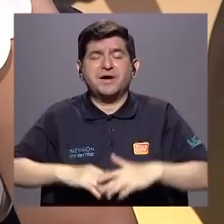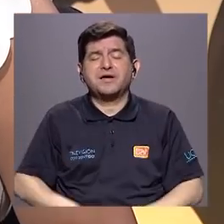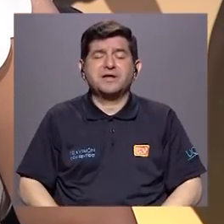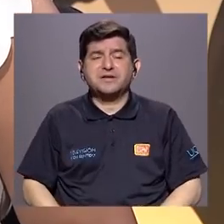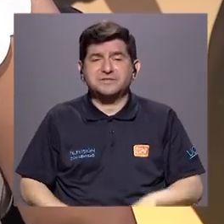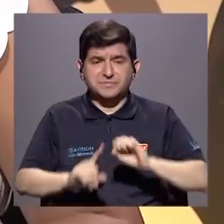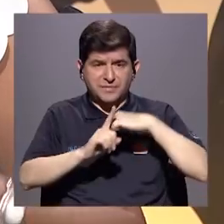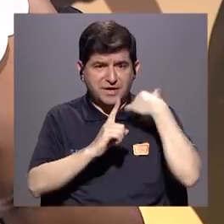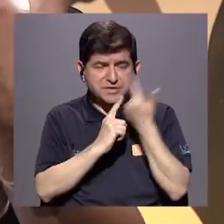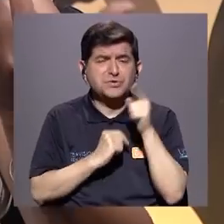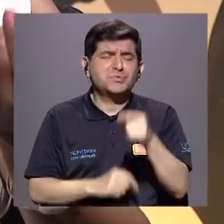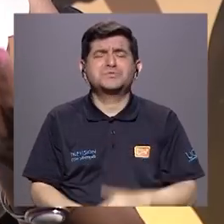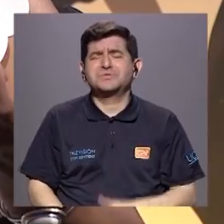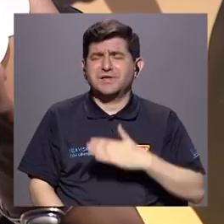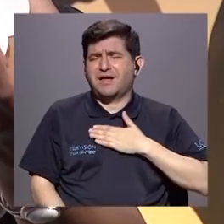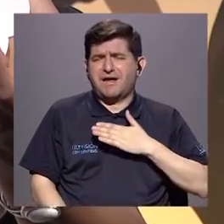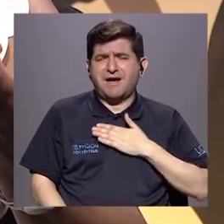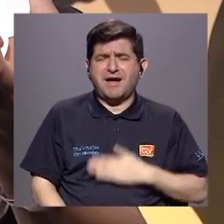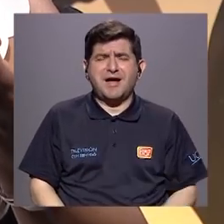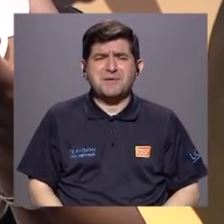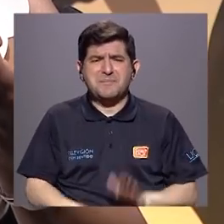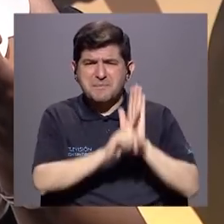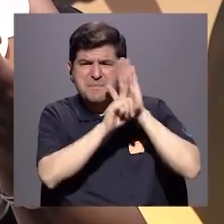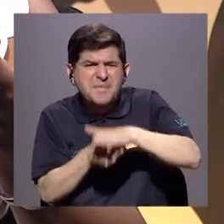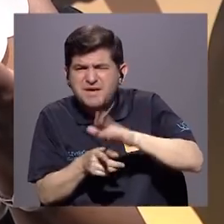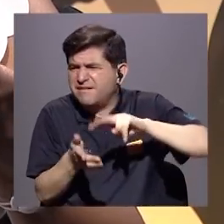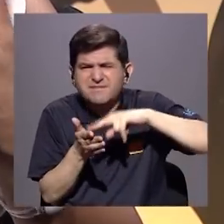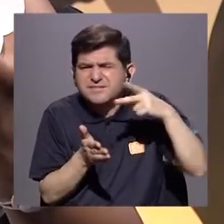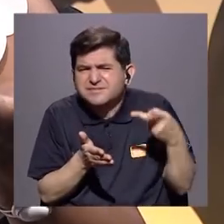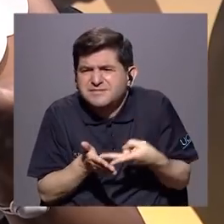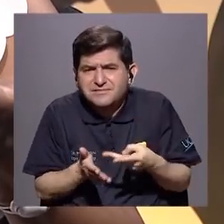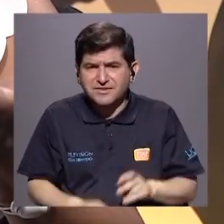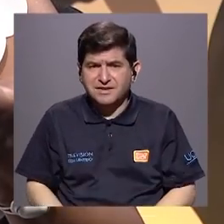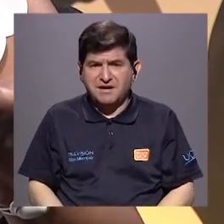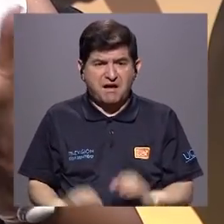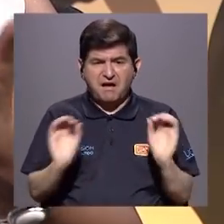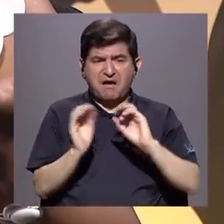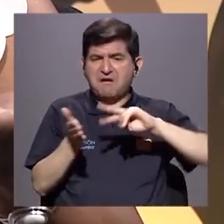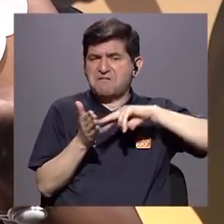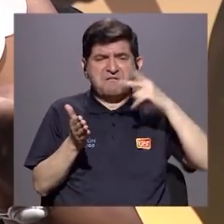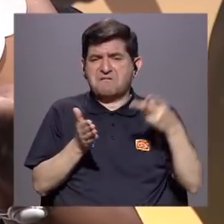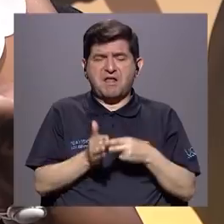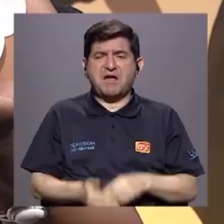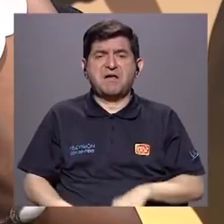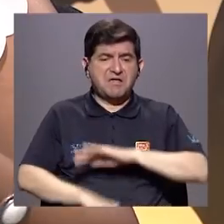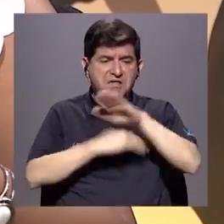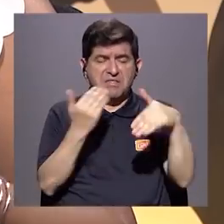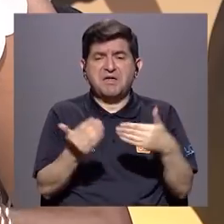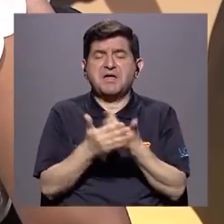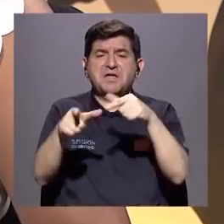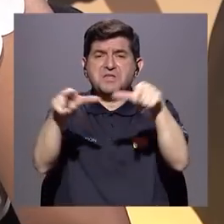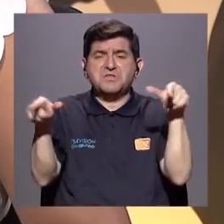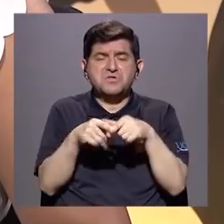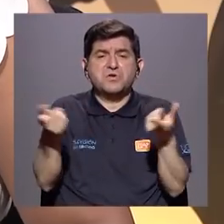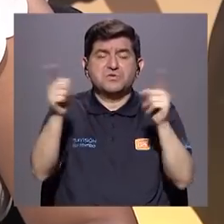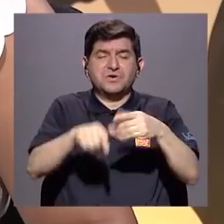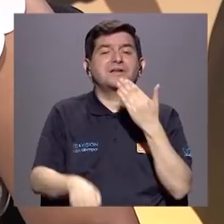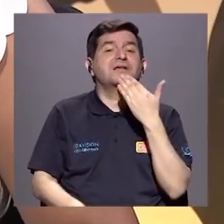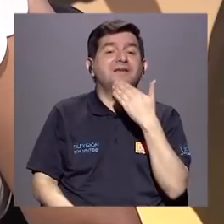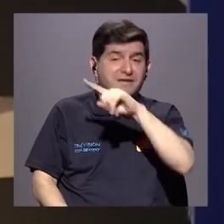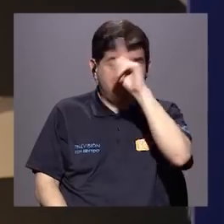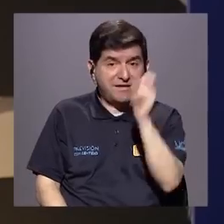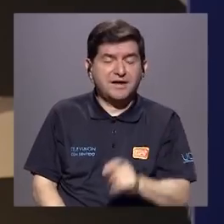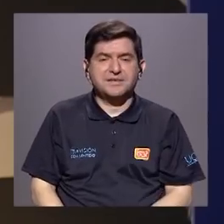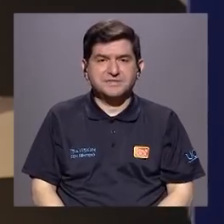bullying, ¿qué quiere que entendamos estos que lo están viviendo? Que eso no es nada y que nos pasa en cualquier lugar. Entonces le agradezco la pregunta.